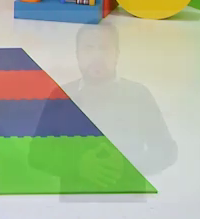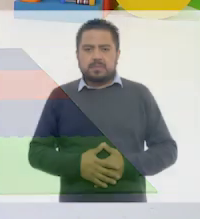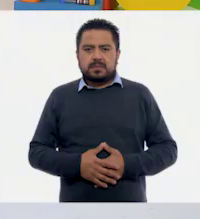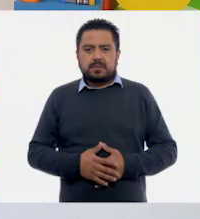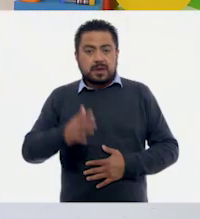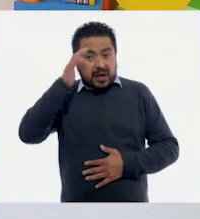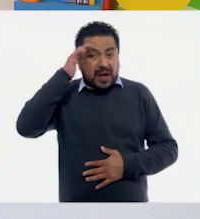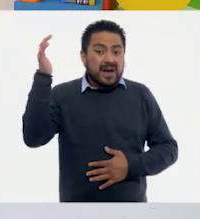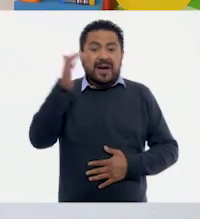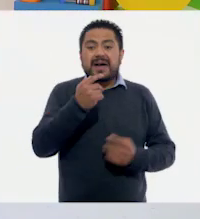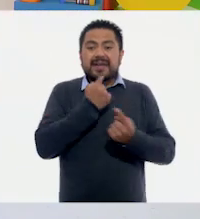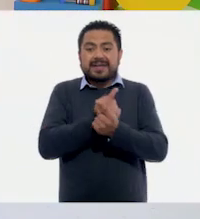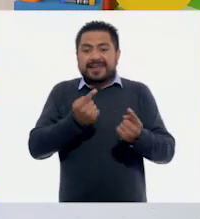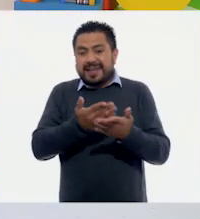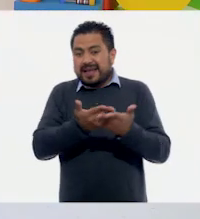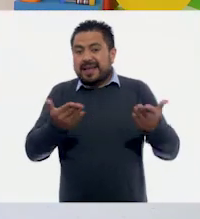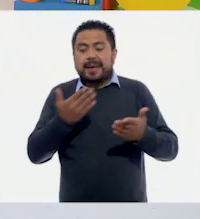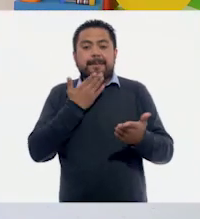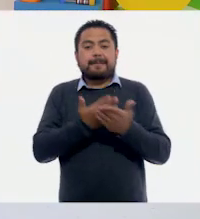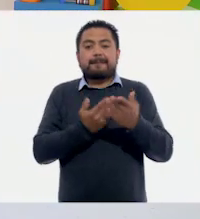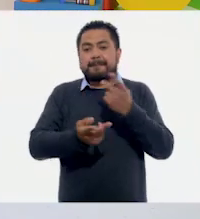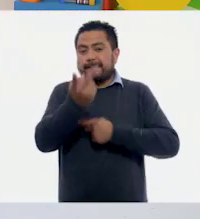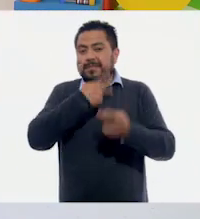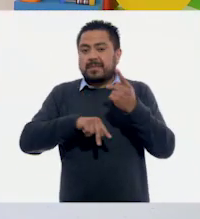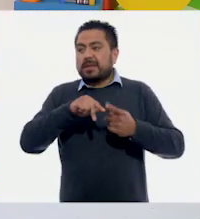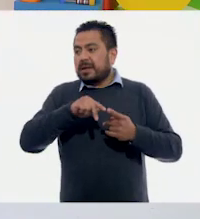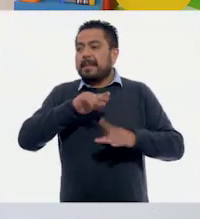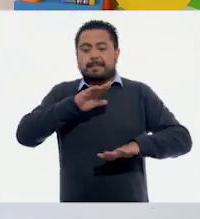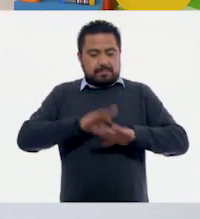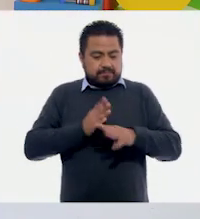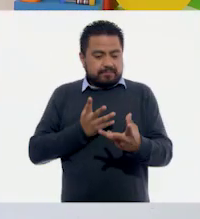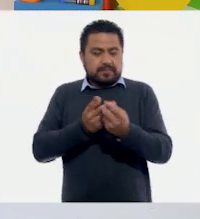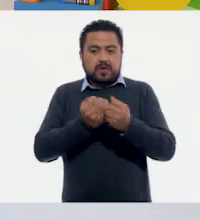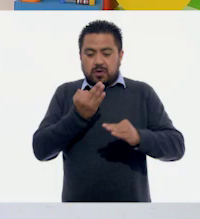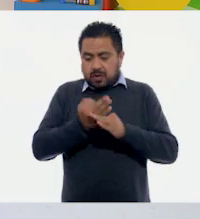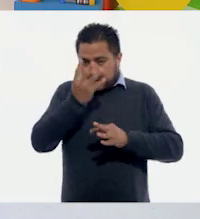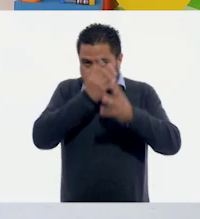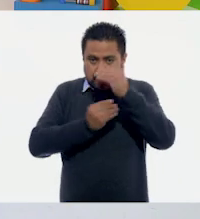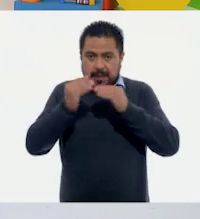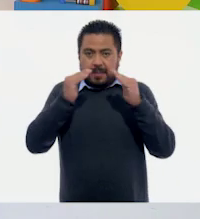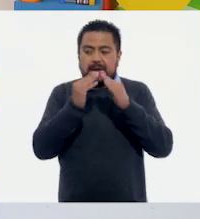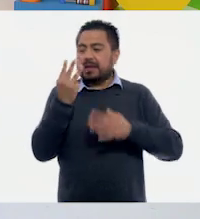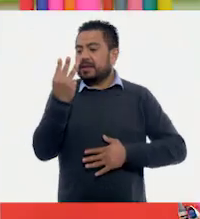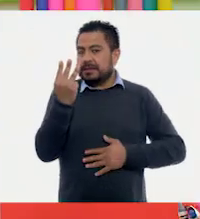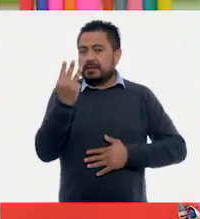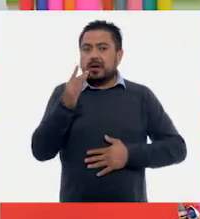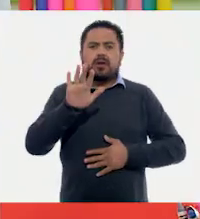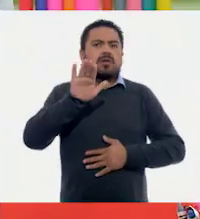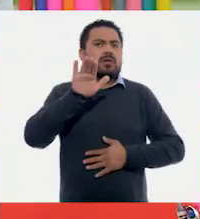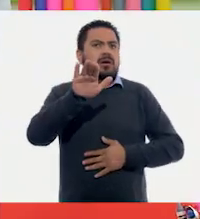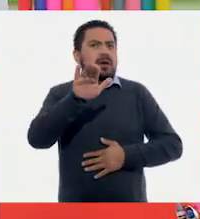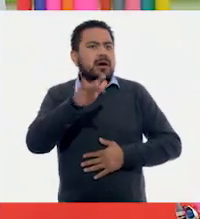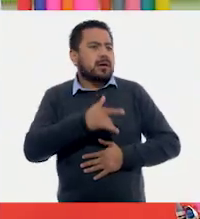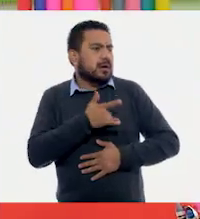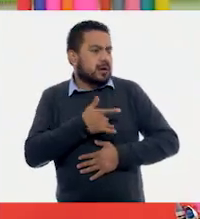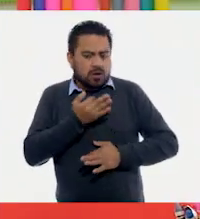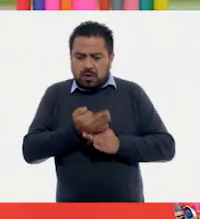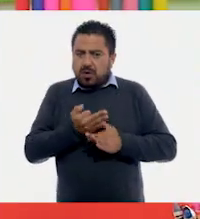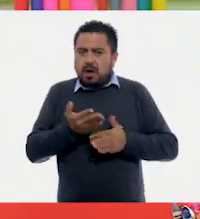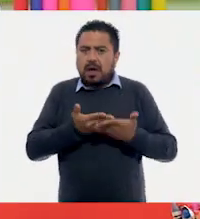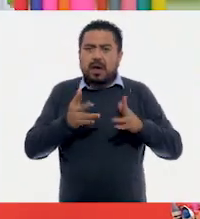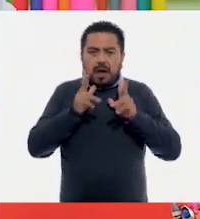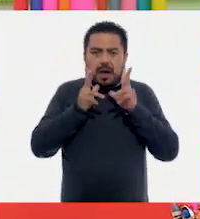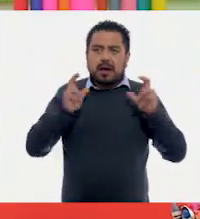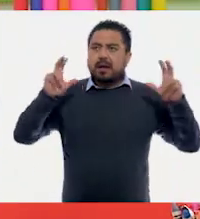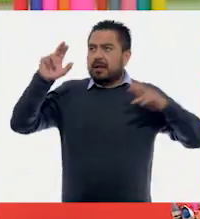¡Hola, niñas y niños! Bienvenidos una vez más a Aprenden Casa 3. Oigan, ¿qué les parece si vamos con